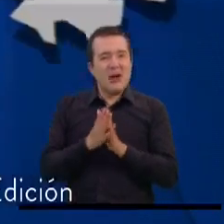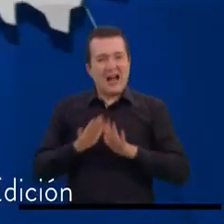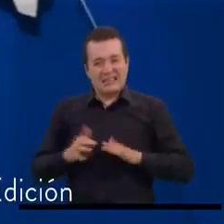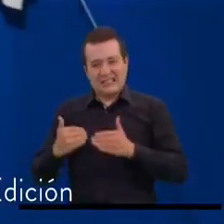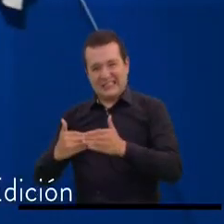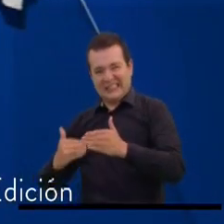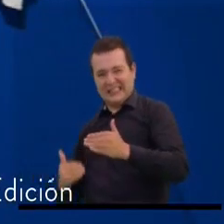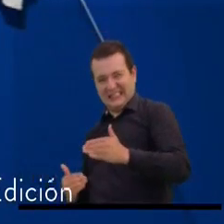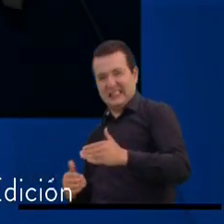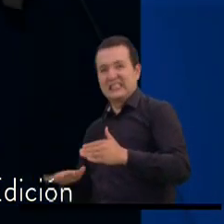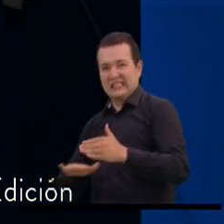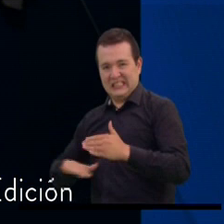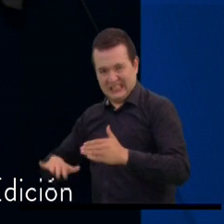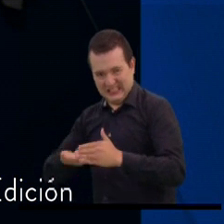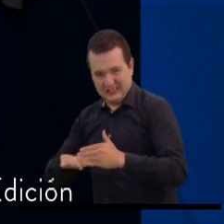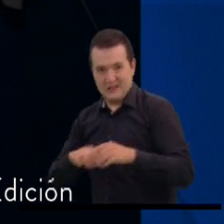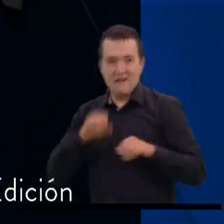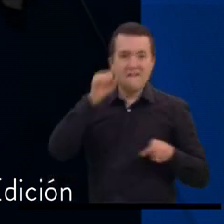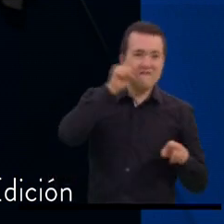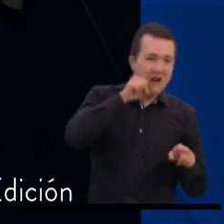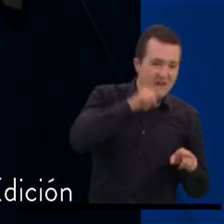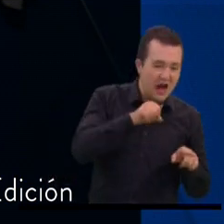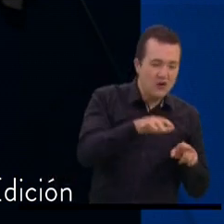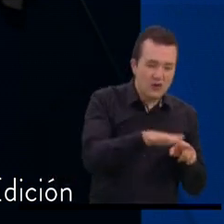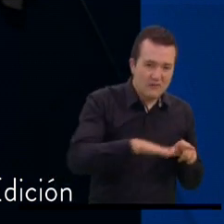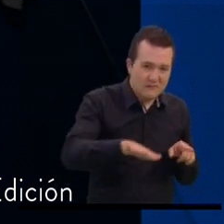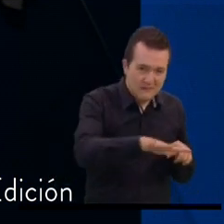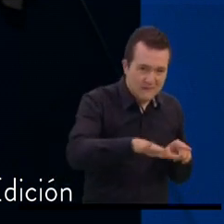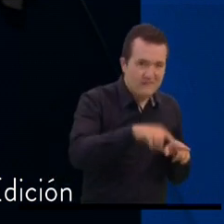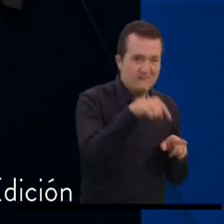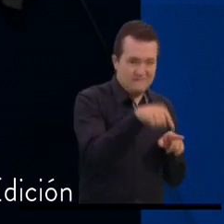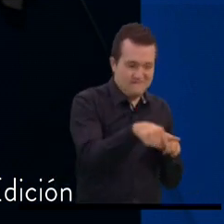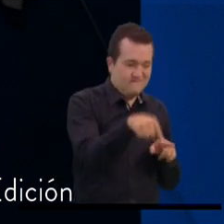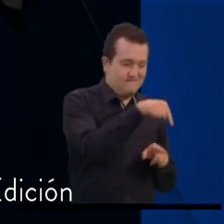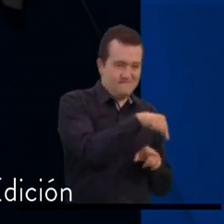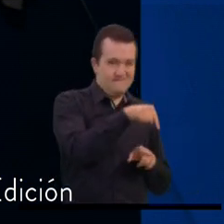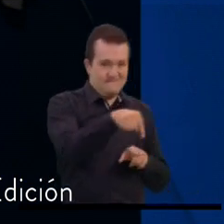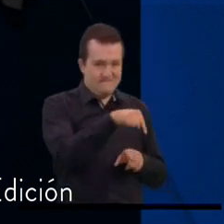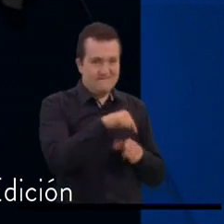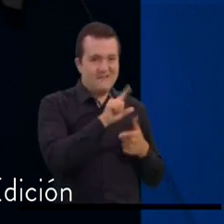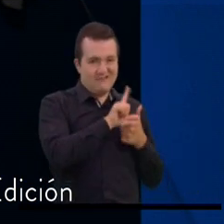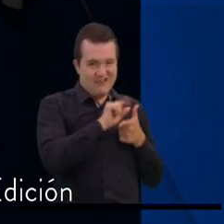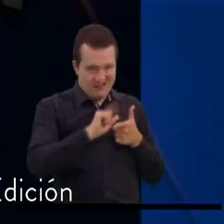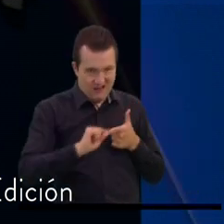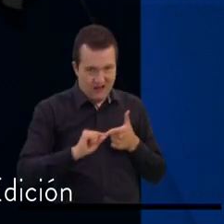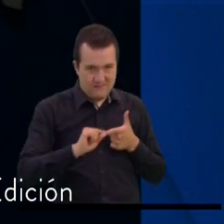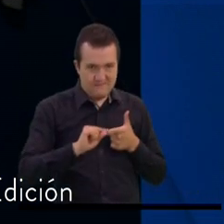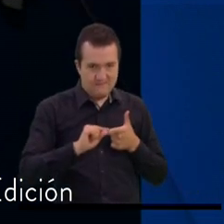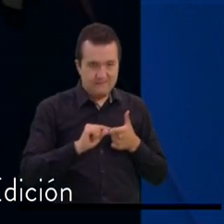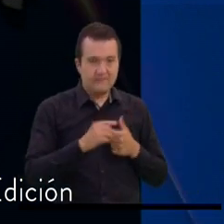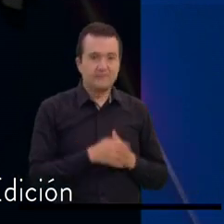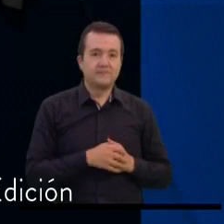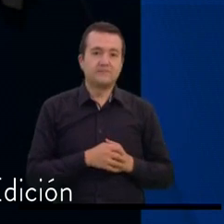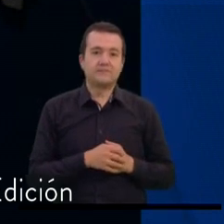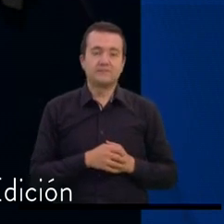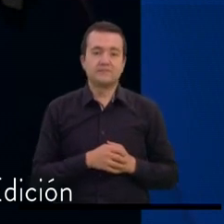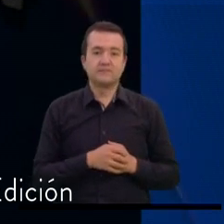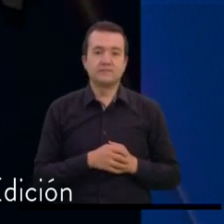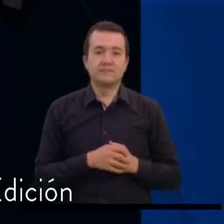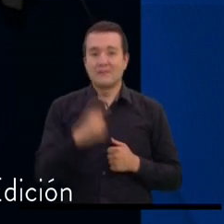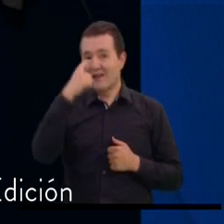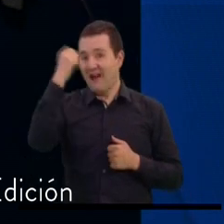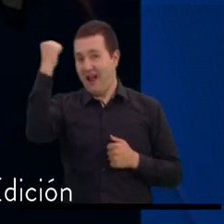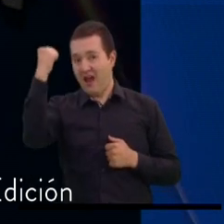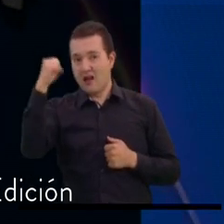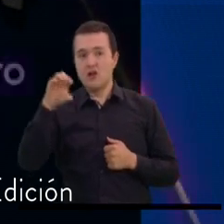Bavaria, Barrios Marsella y Nueva Alsacia. UPC Calandaima 1, Barrio Tintala. UPC Calandaima 2, Barrios Galán y